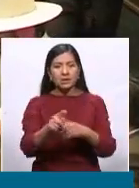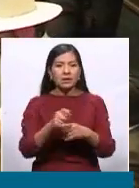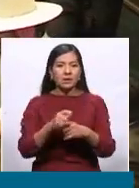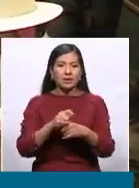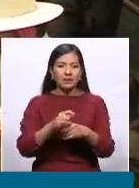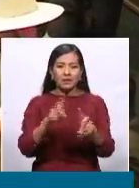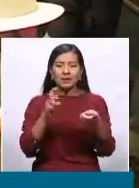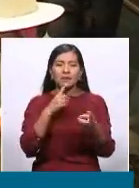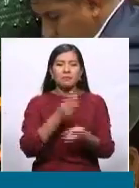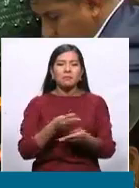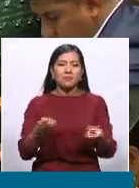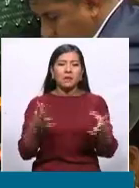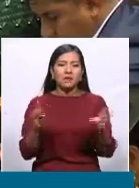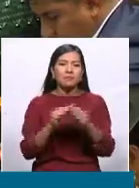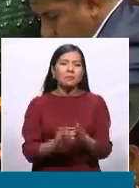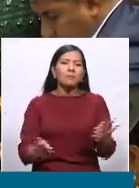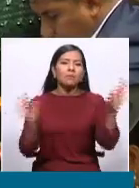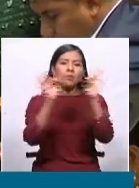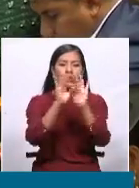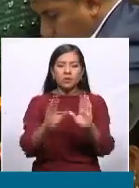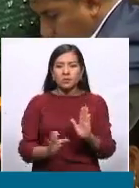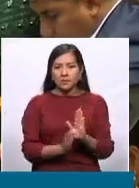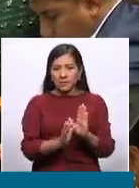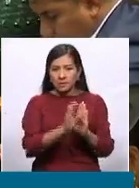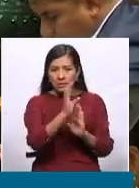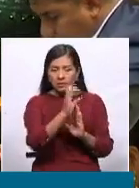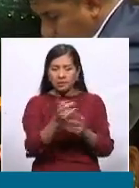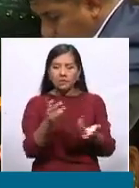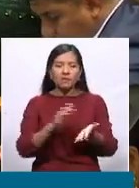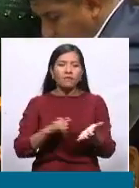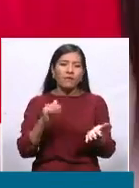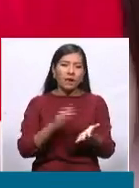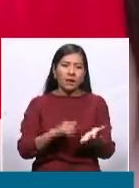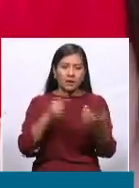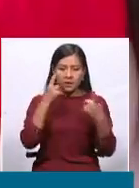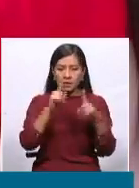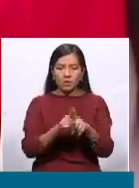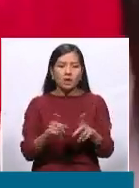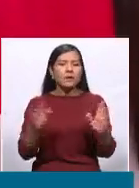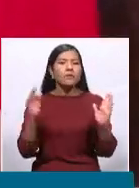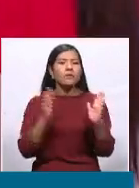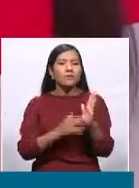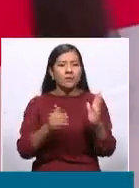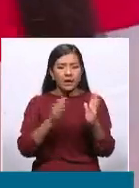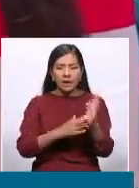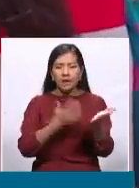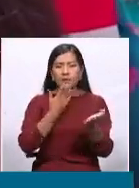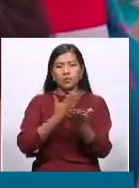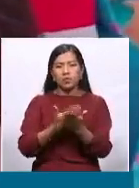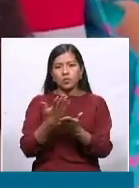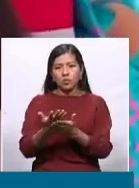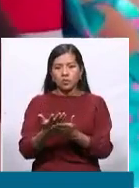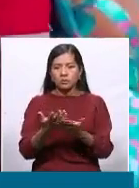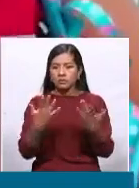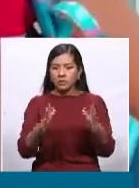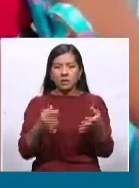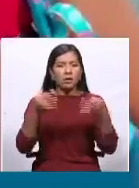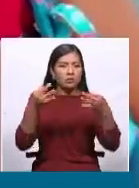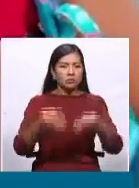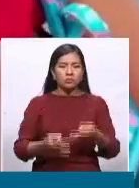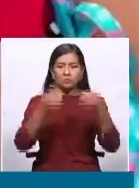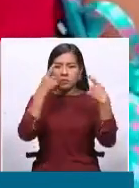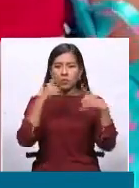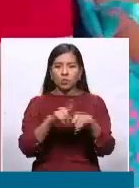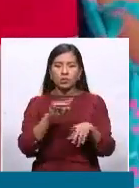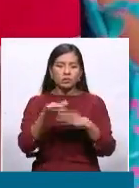elemento tan importante como es el censo, a falta de argumentos, a falta de propuestas concretas, reales,